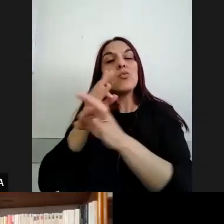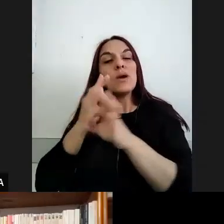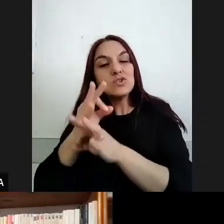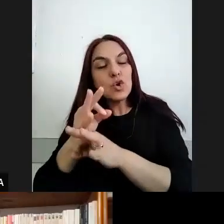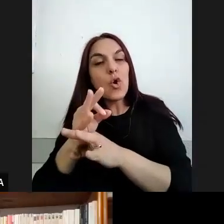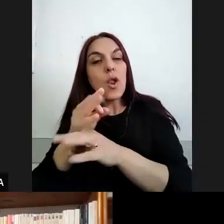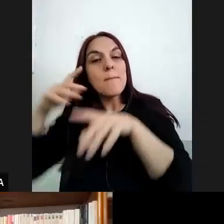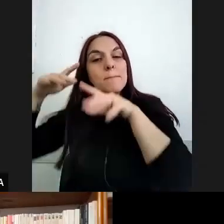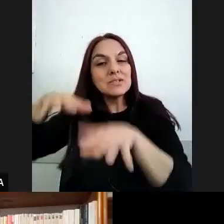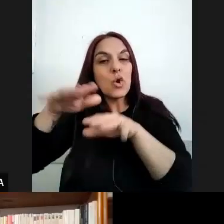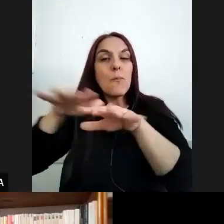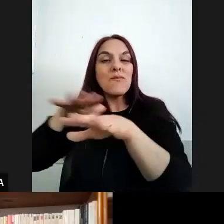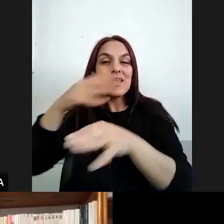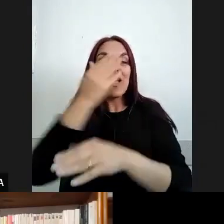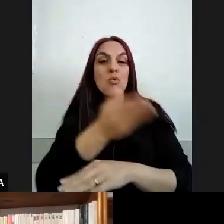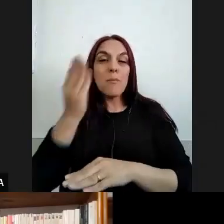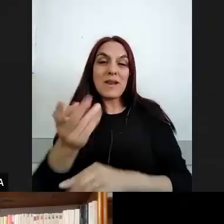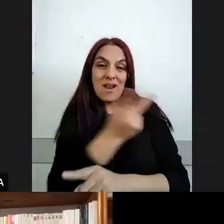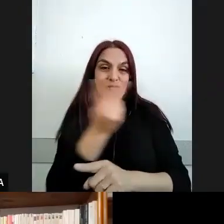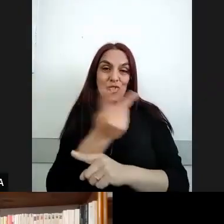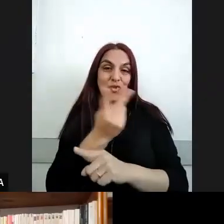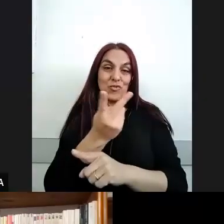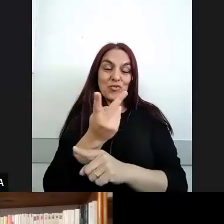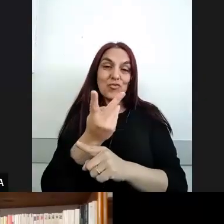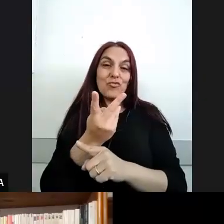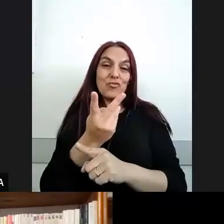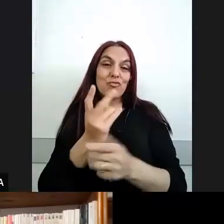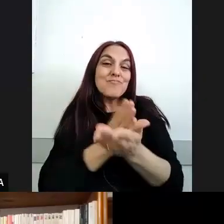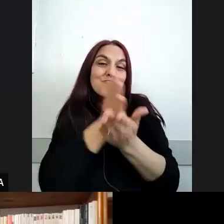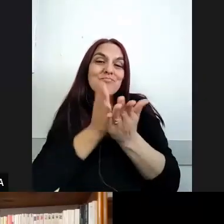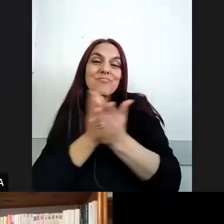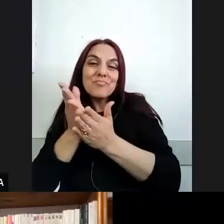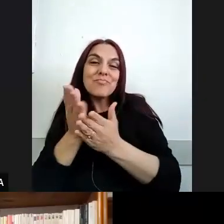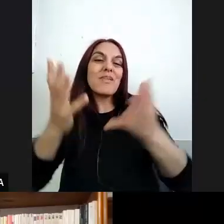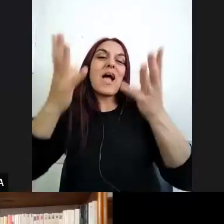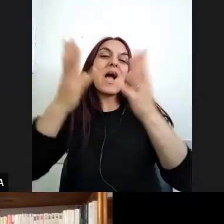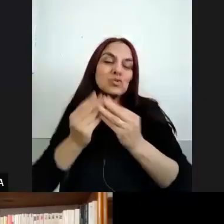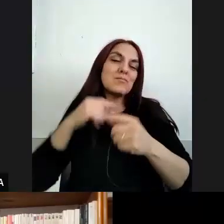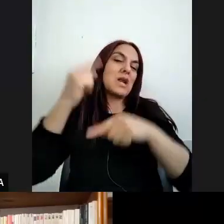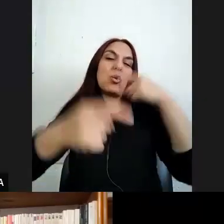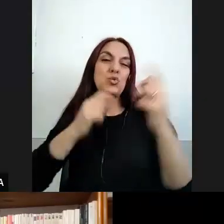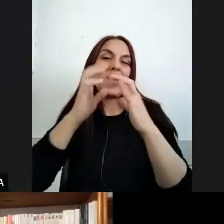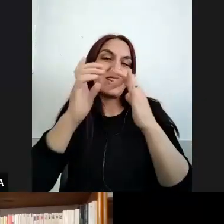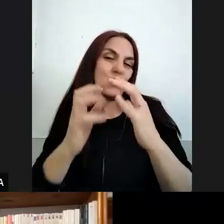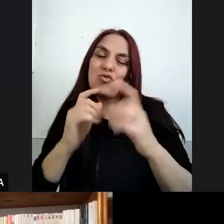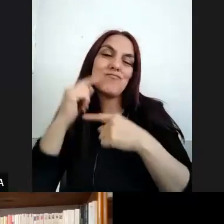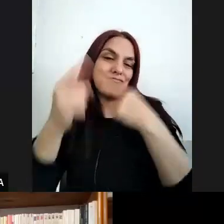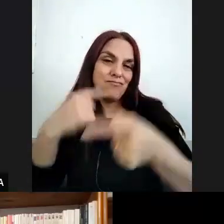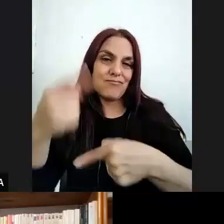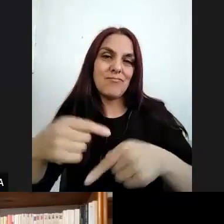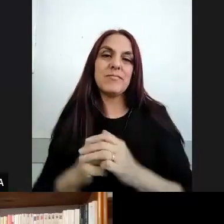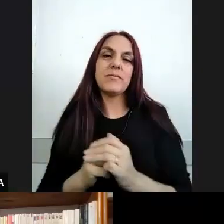son espacios digamos que claramente están sosteniendo esta discusión por otro lado también vemos que